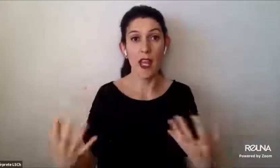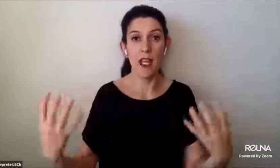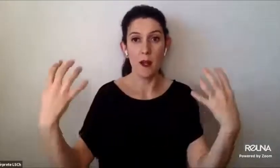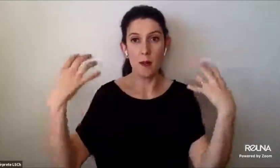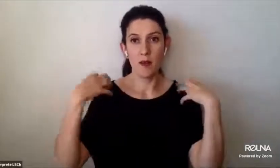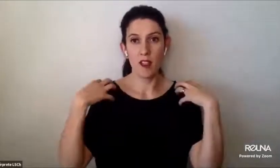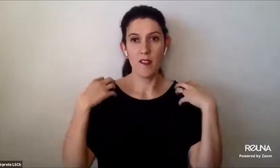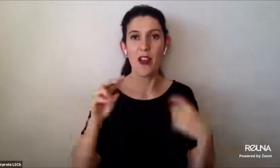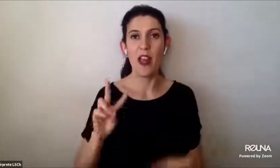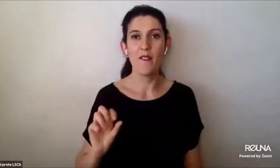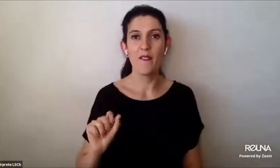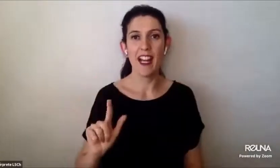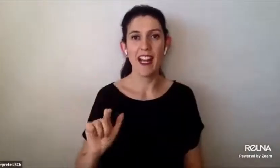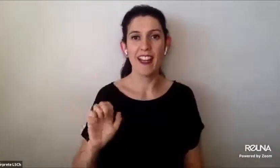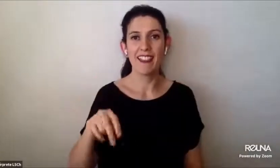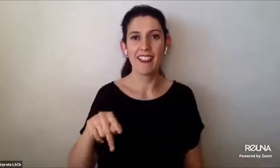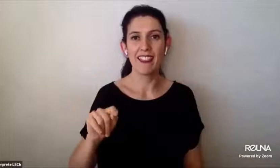nuevo